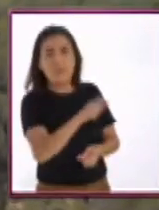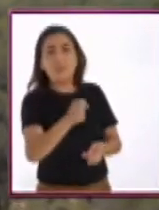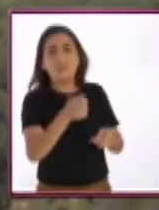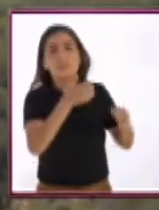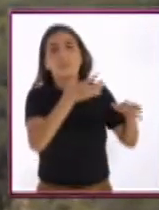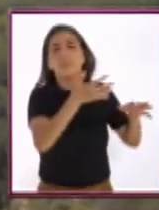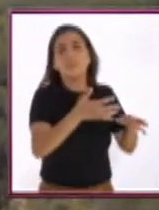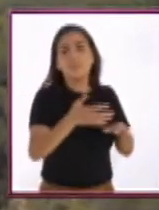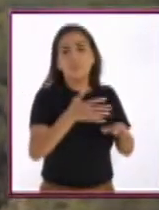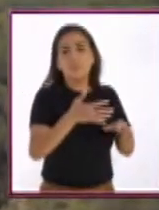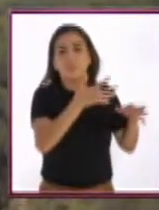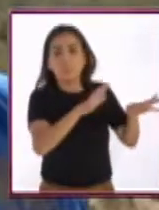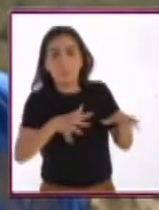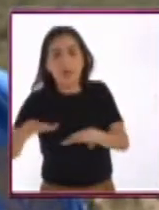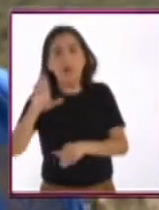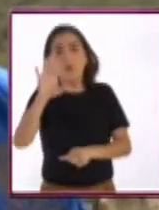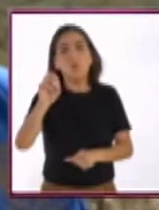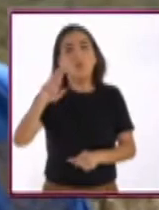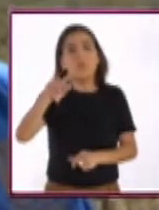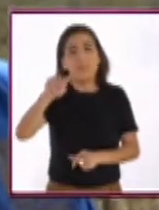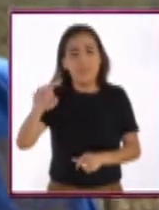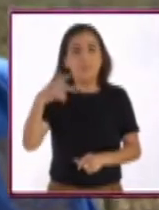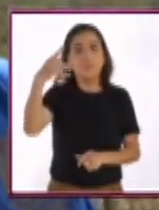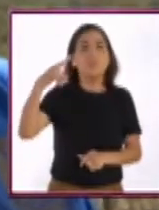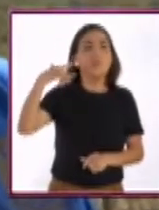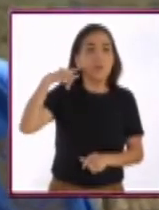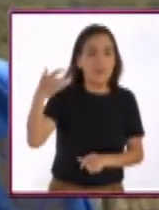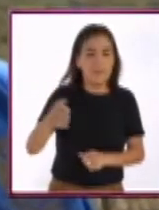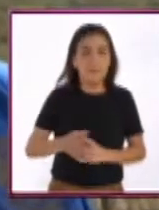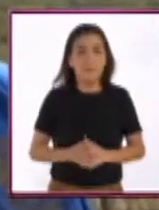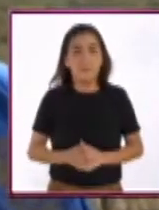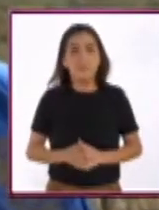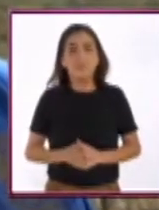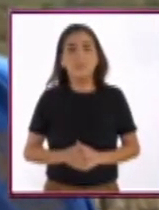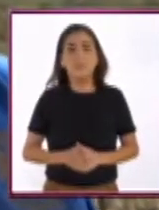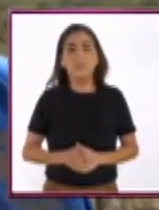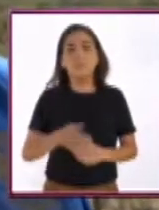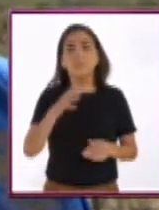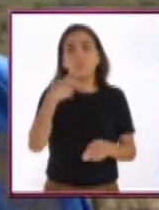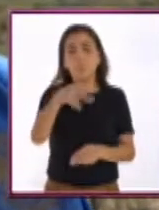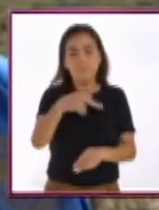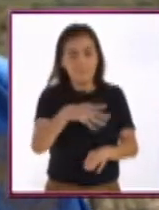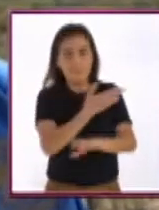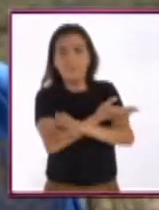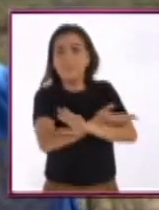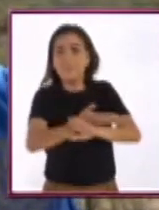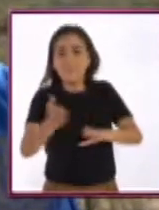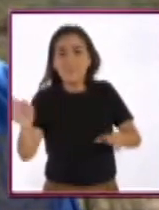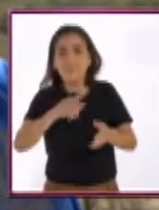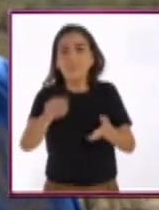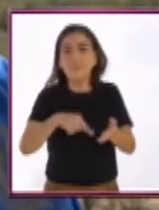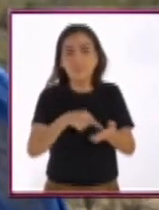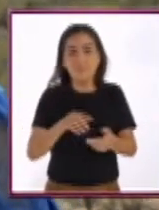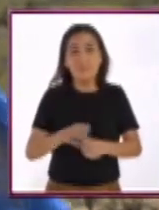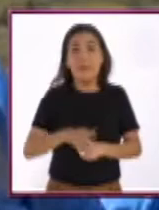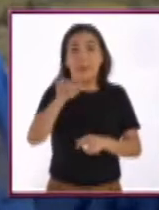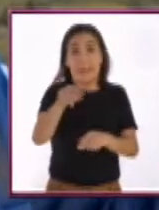fondo, el mar de Cortés, el Golfo de California, con un lugar sagrado para los Ceres que se llama Lista Blanca.